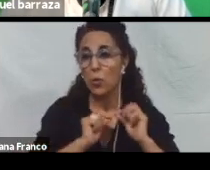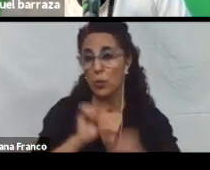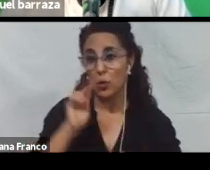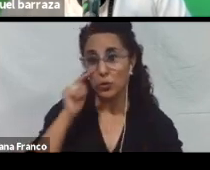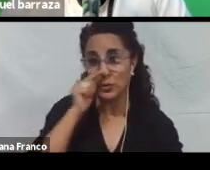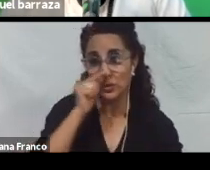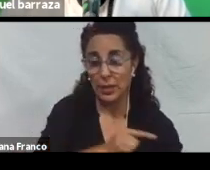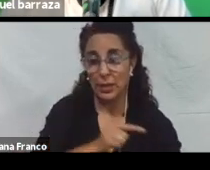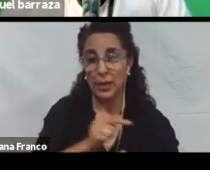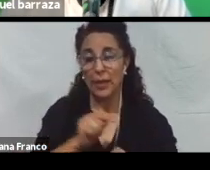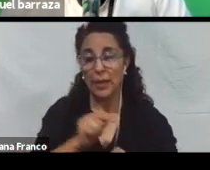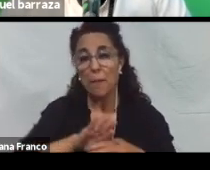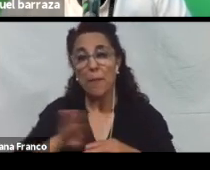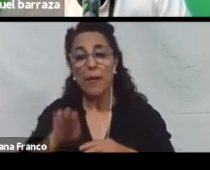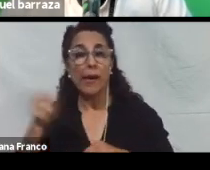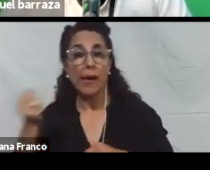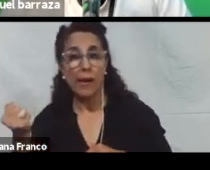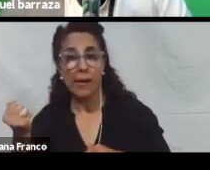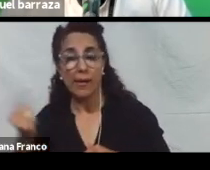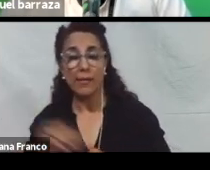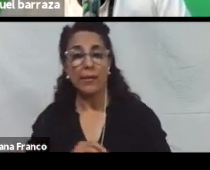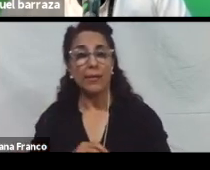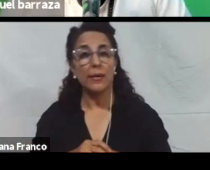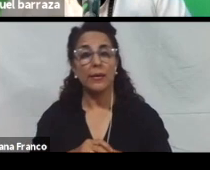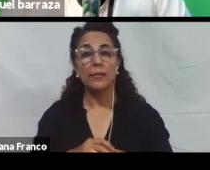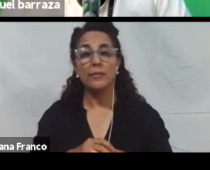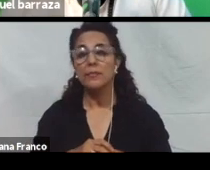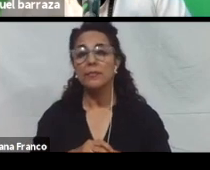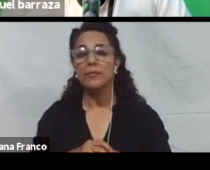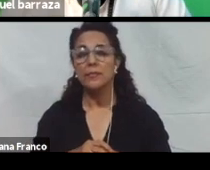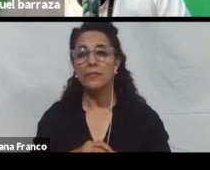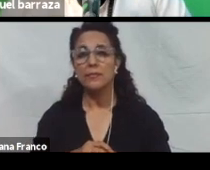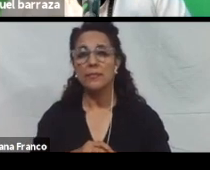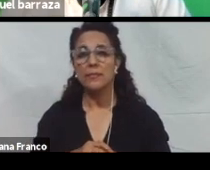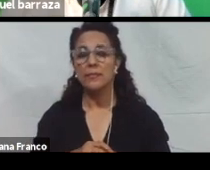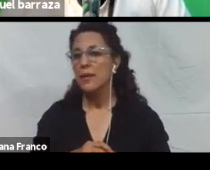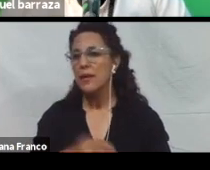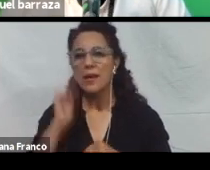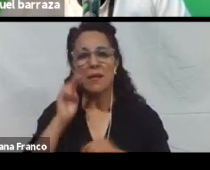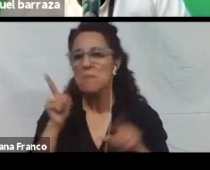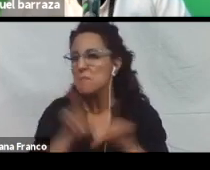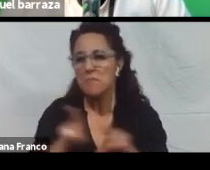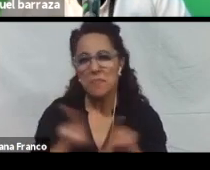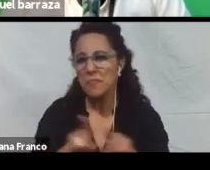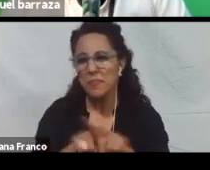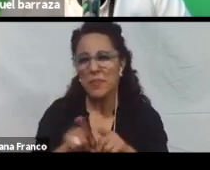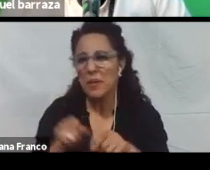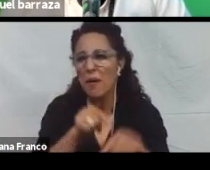lo está diciendo. Que va a tener la misma vista previa que lo va a visualizar el alumno.